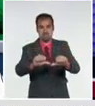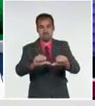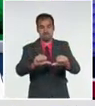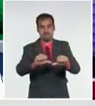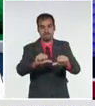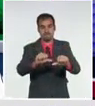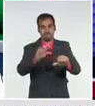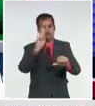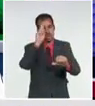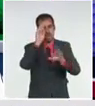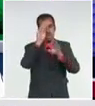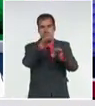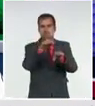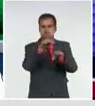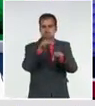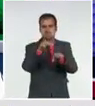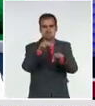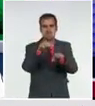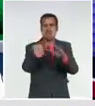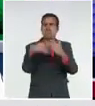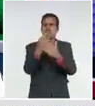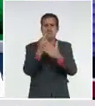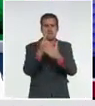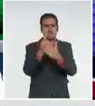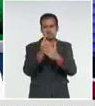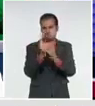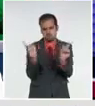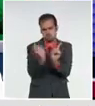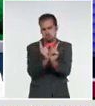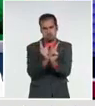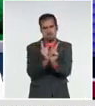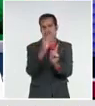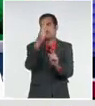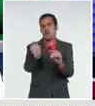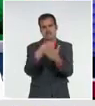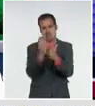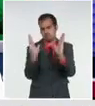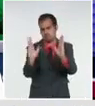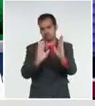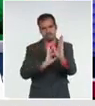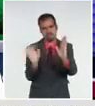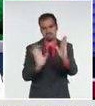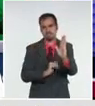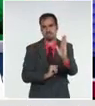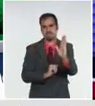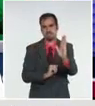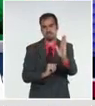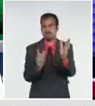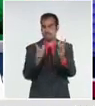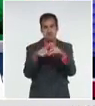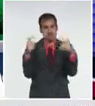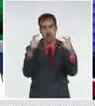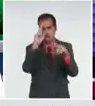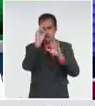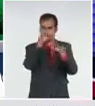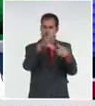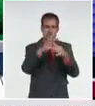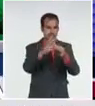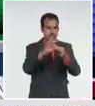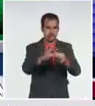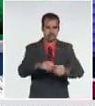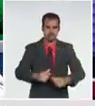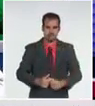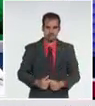por un periodo corto, tres días, una parte de ello en terapia intensiva. Y